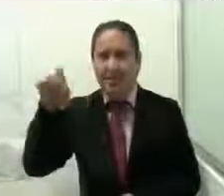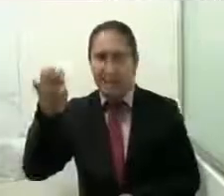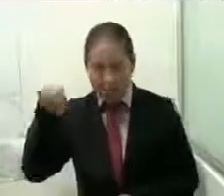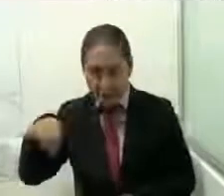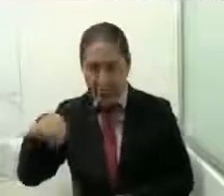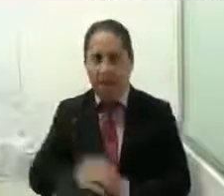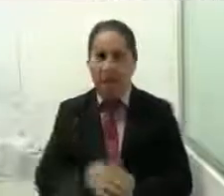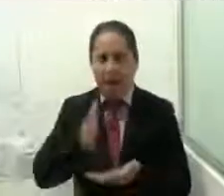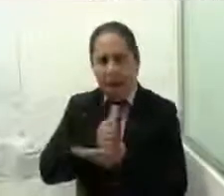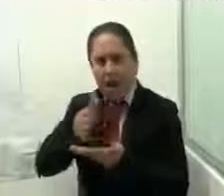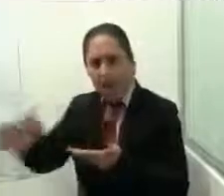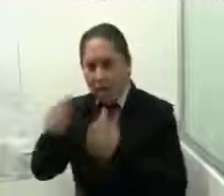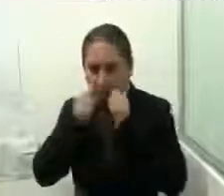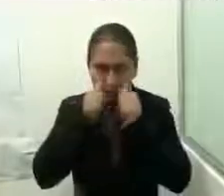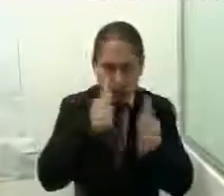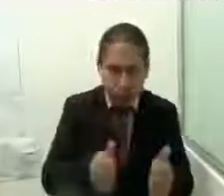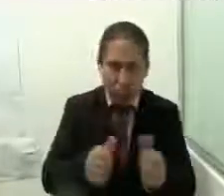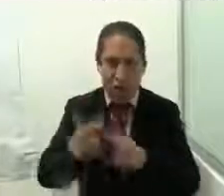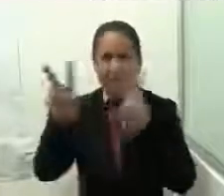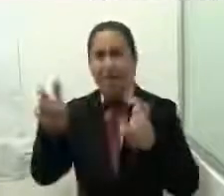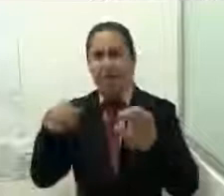de la atención por temas de violencia?